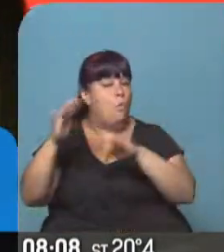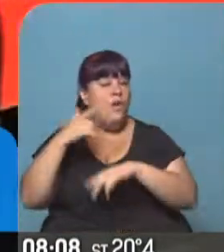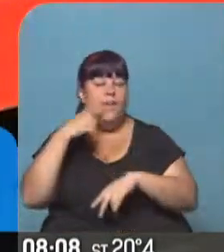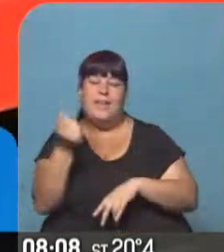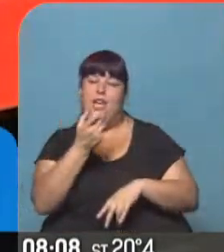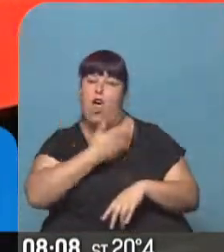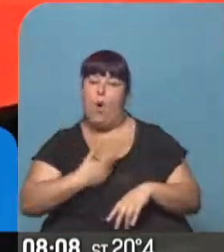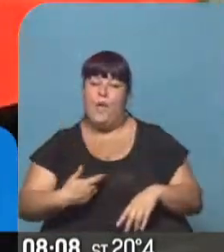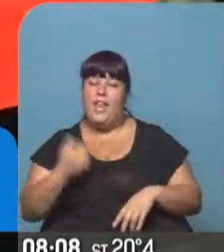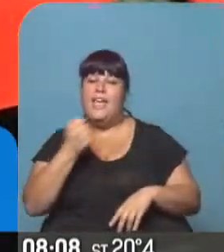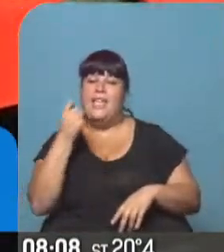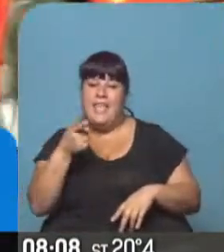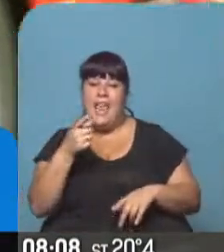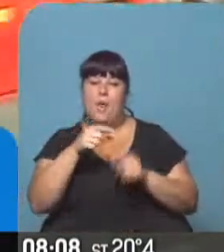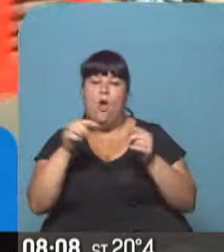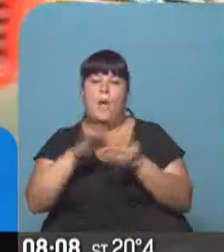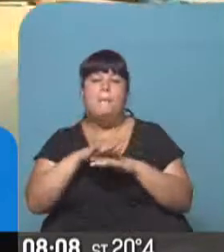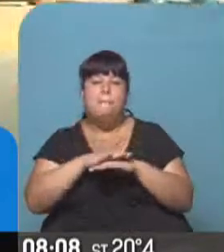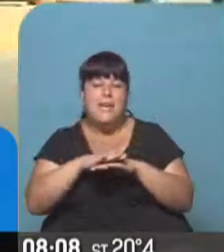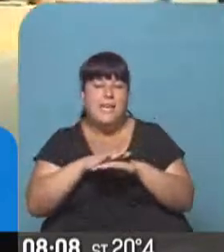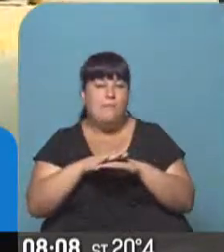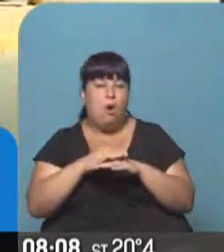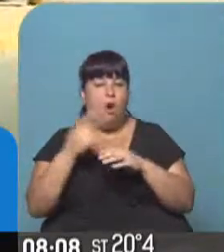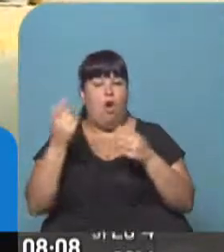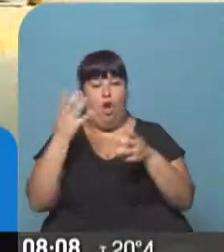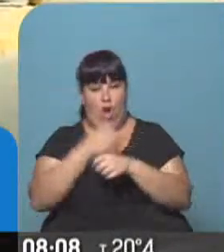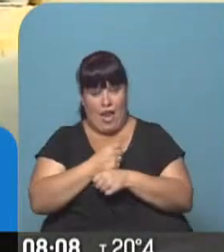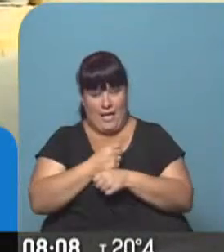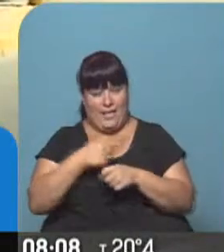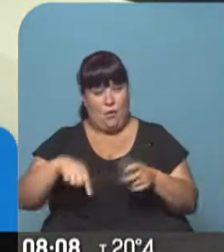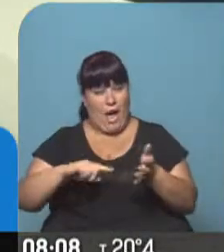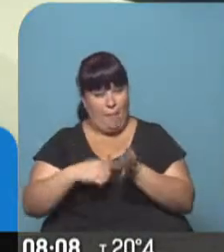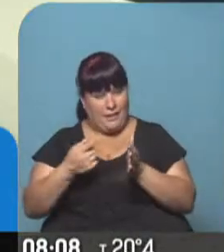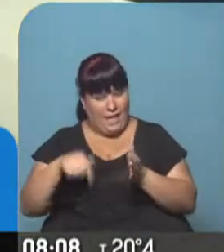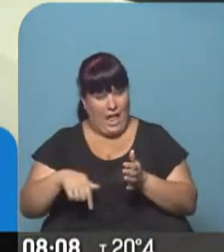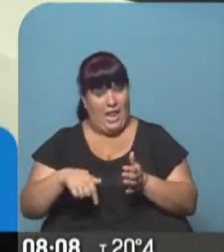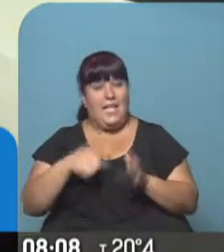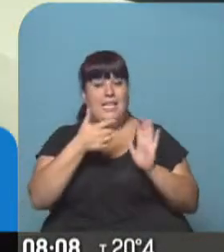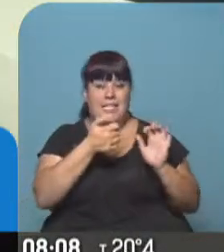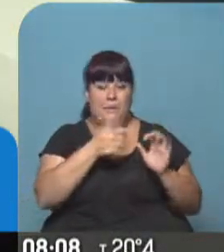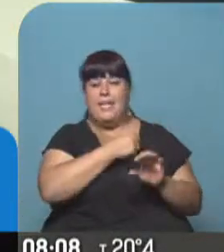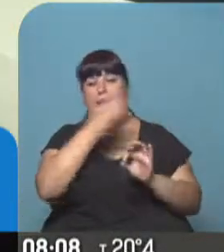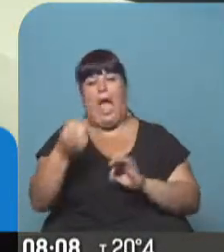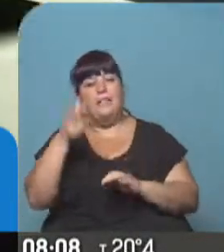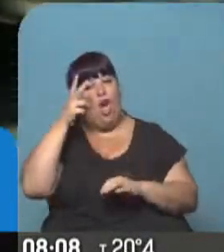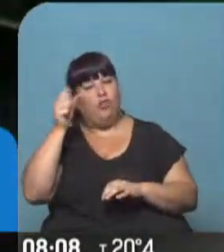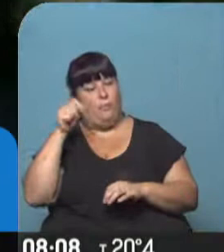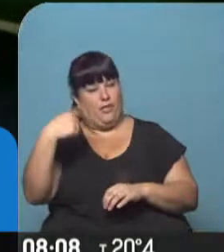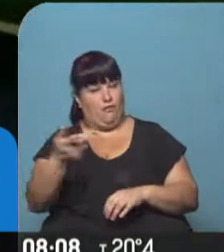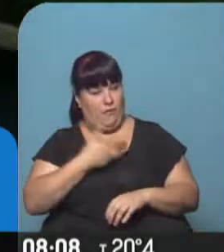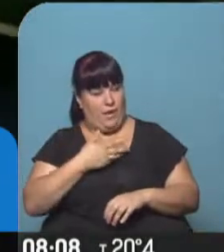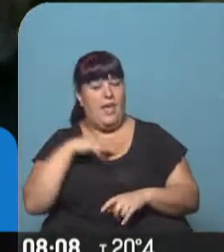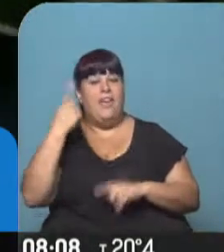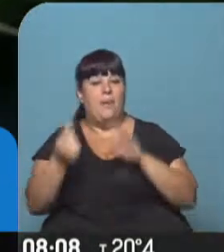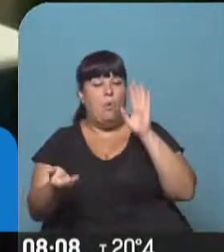intención del gobierno nacional es llevar el boleto mínimo del autotransporte del área metropolitana de Buenos Aires de 6 a 8 pesos en febrero para